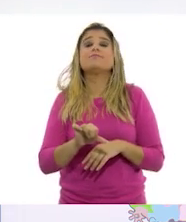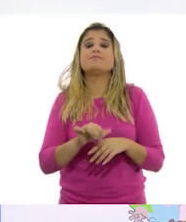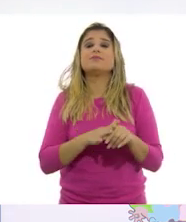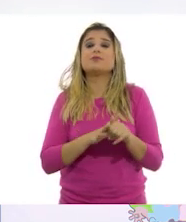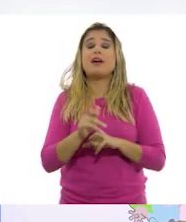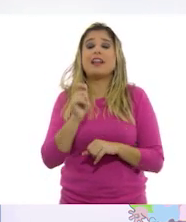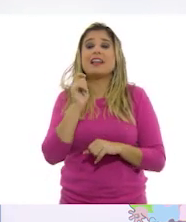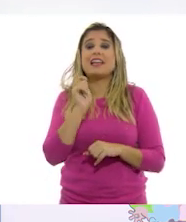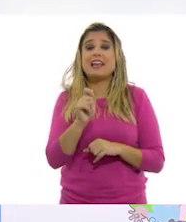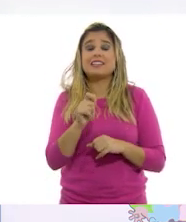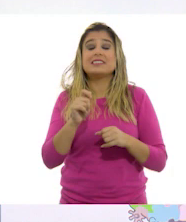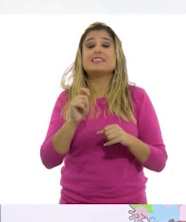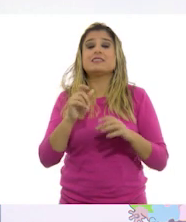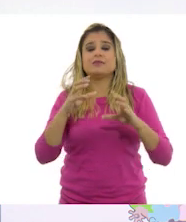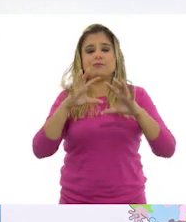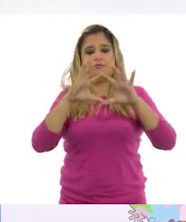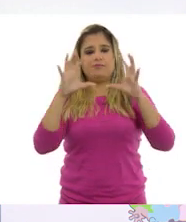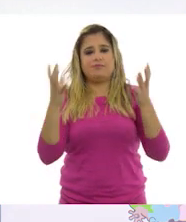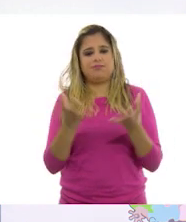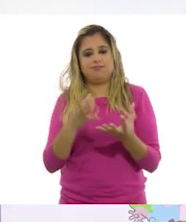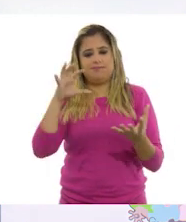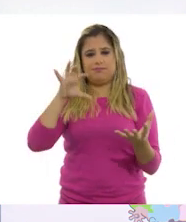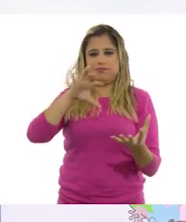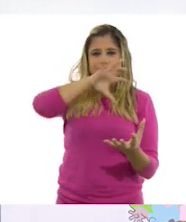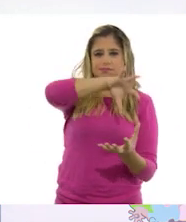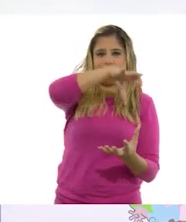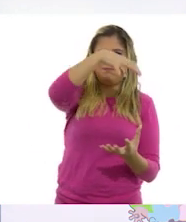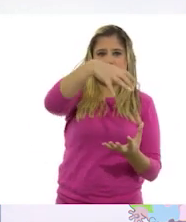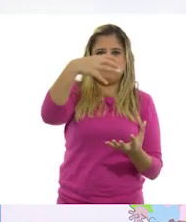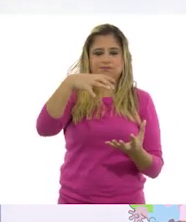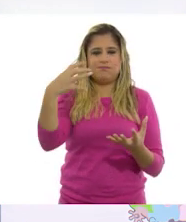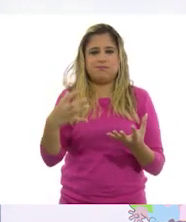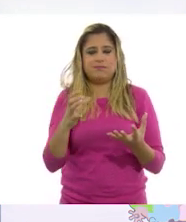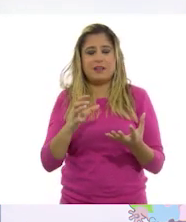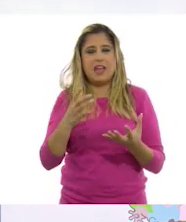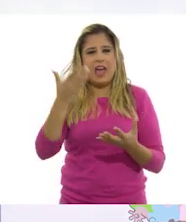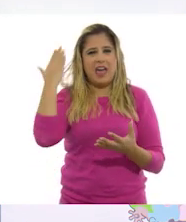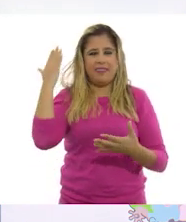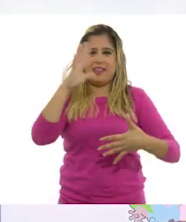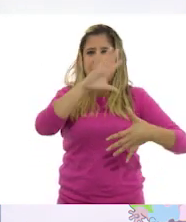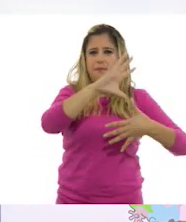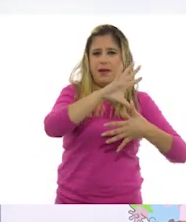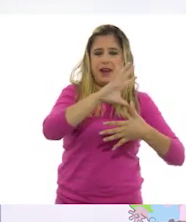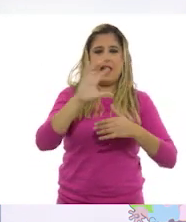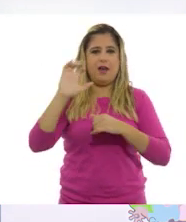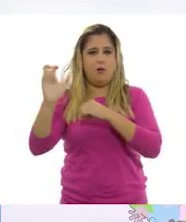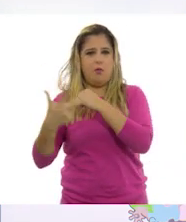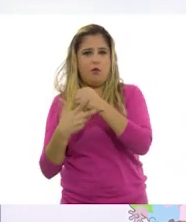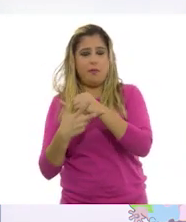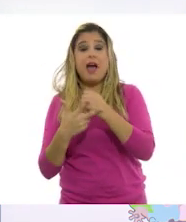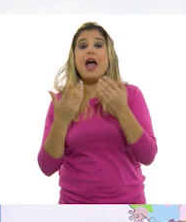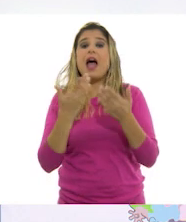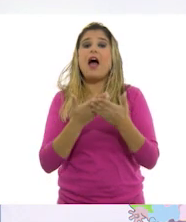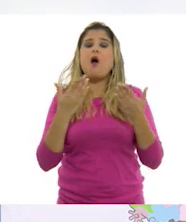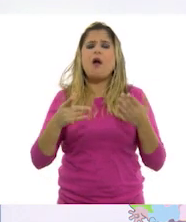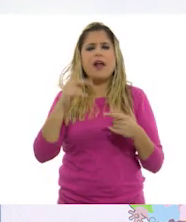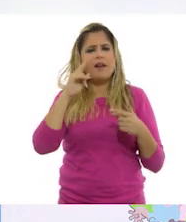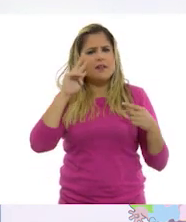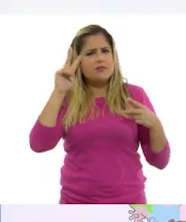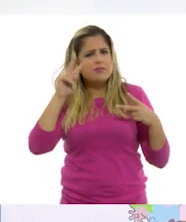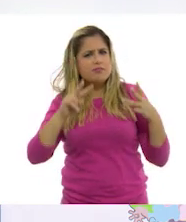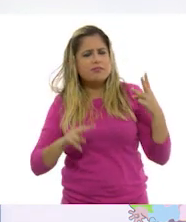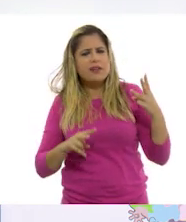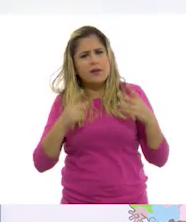los continentes. En la clase anterior ubicamos América y Europa. Hoy haremos un pequeño